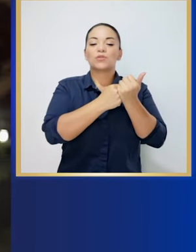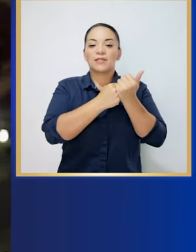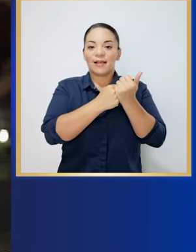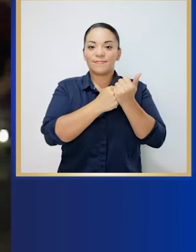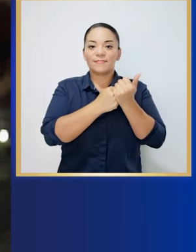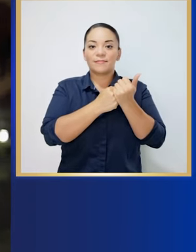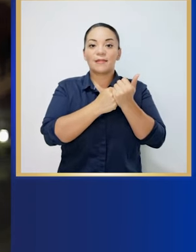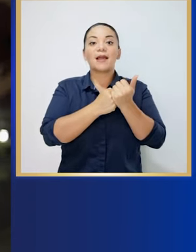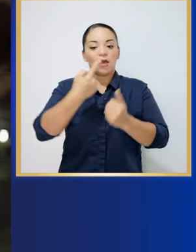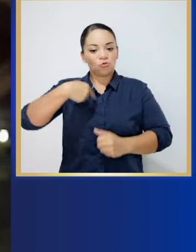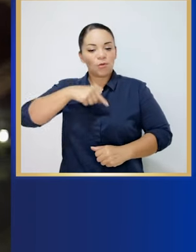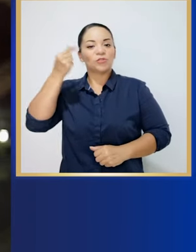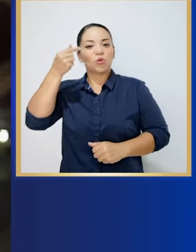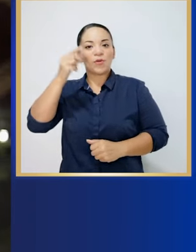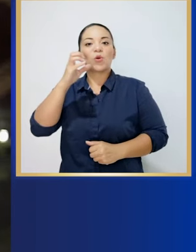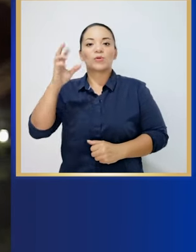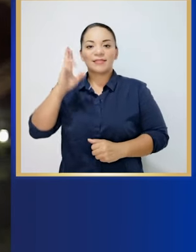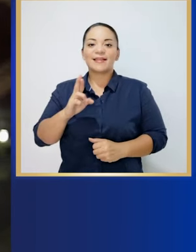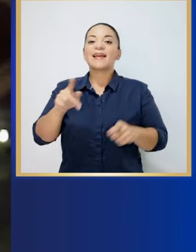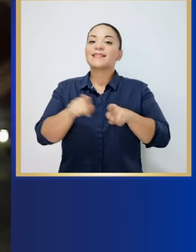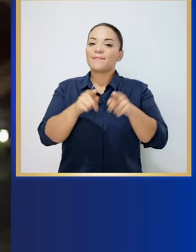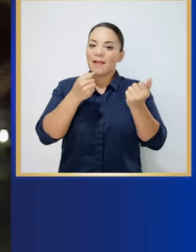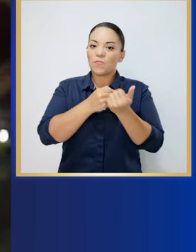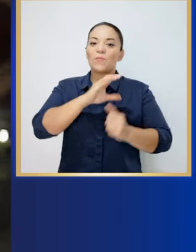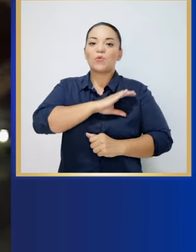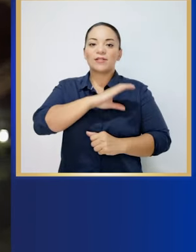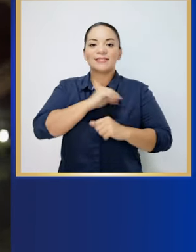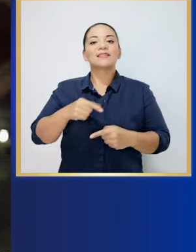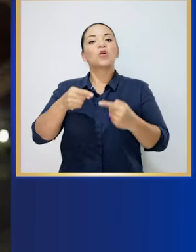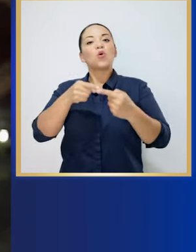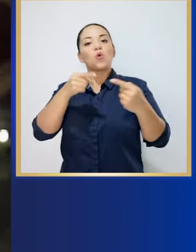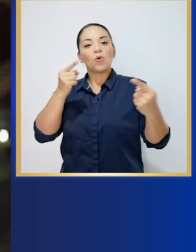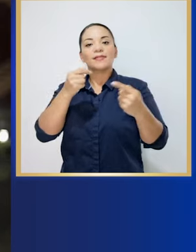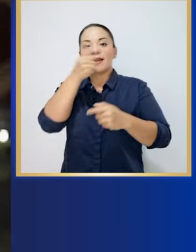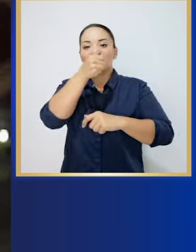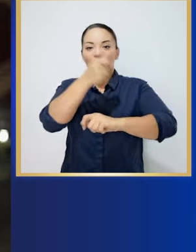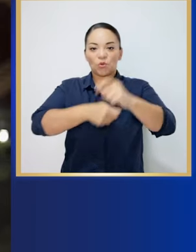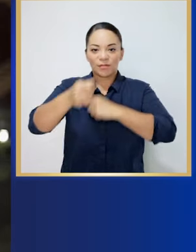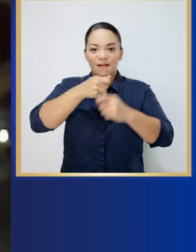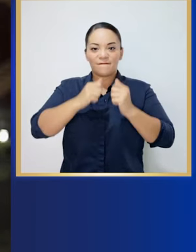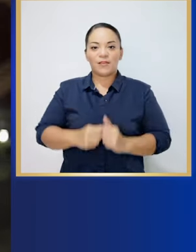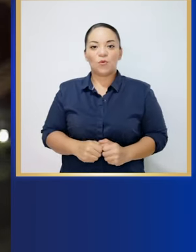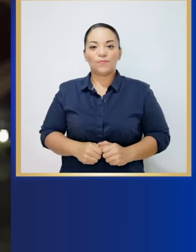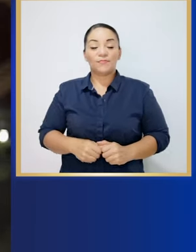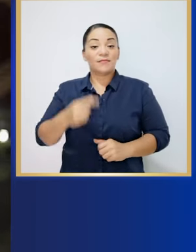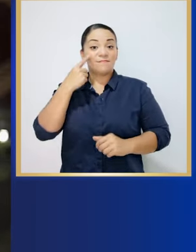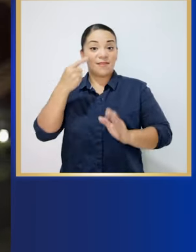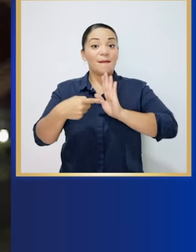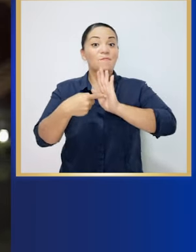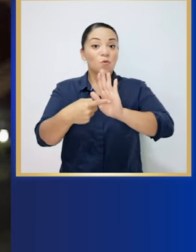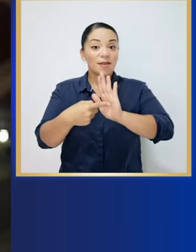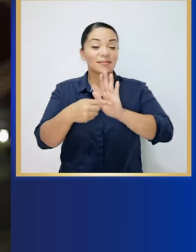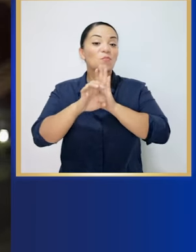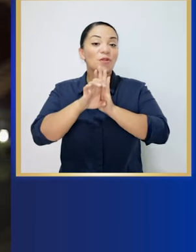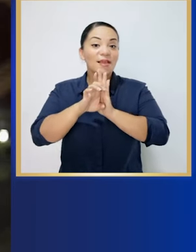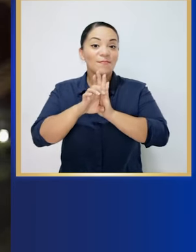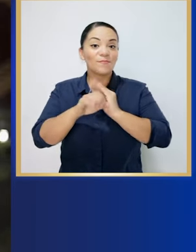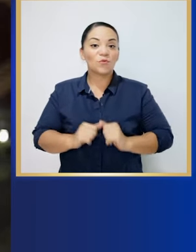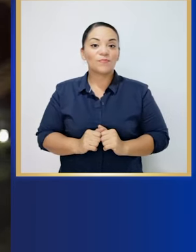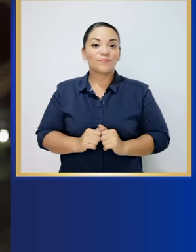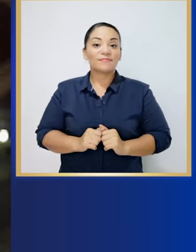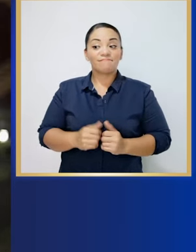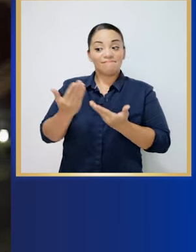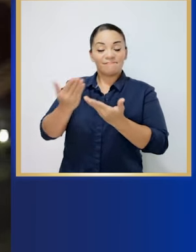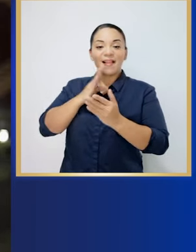apoya a nuestro gobierno y a nuestra policía en la lucha contra el narcotráfico. Para muestra un